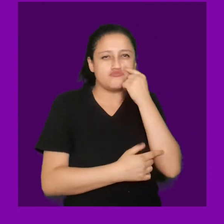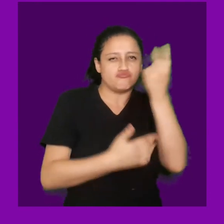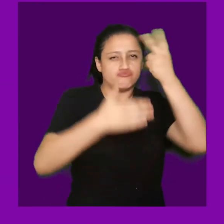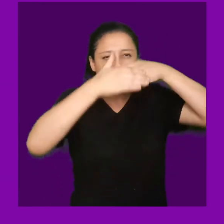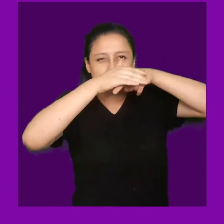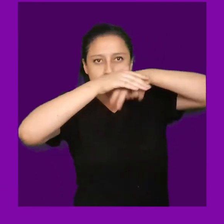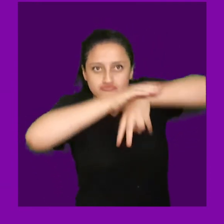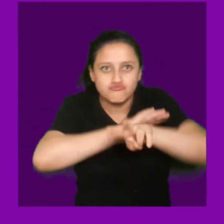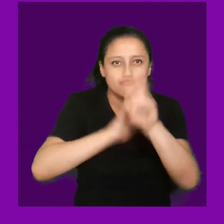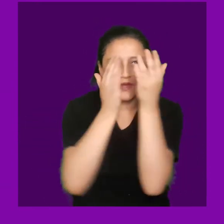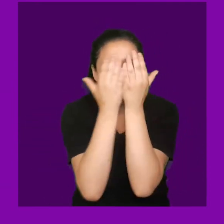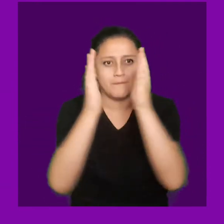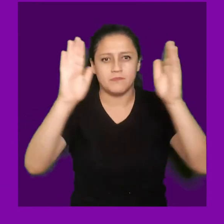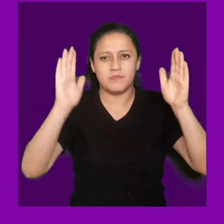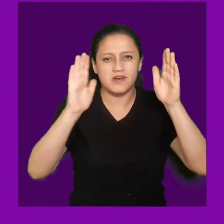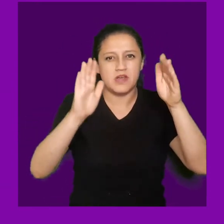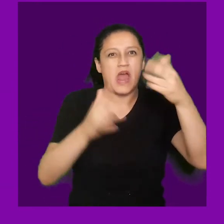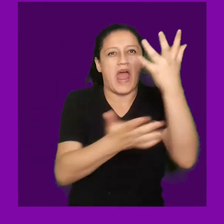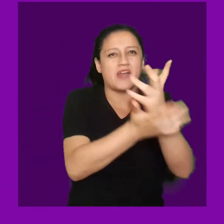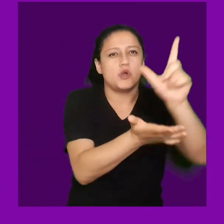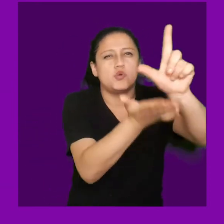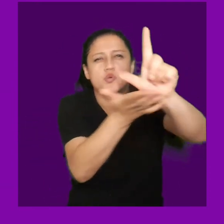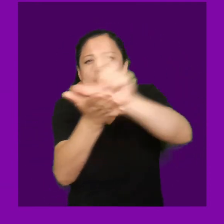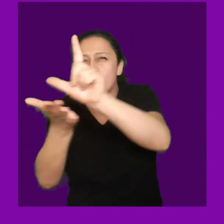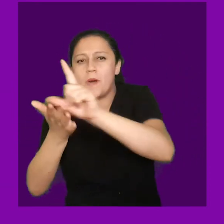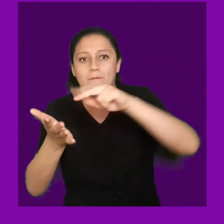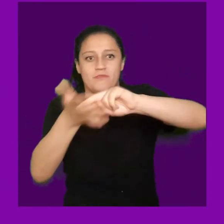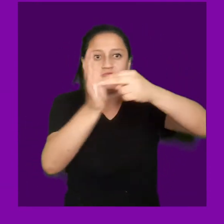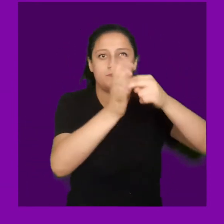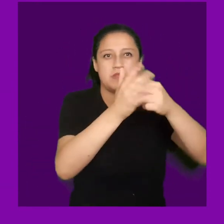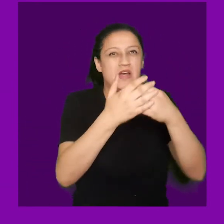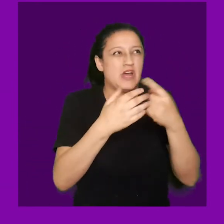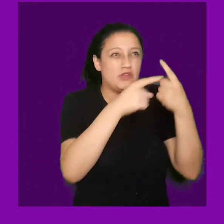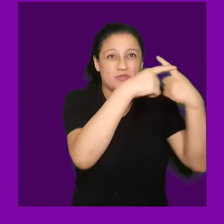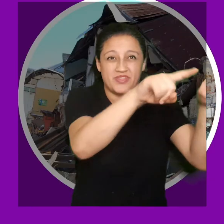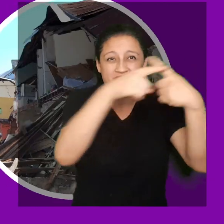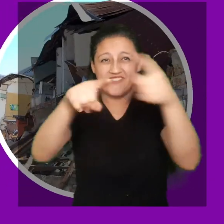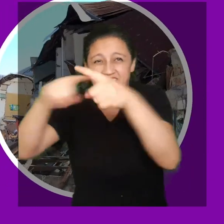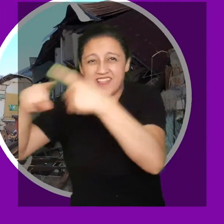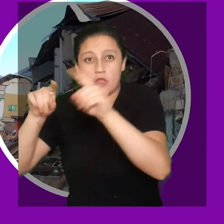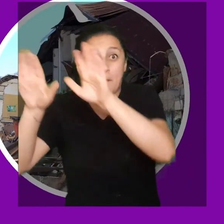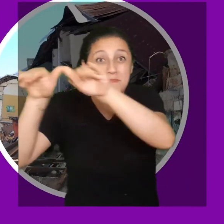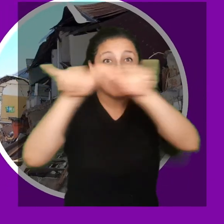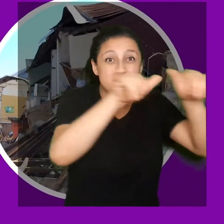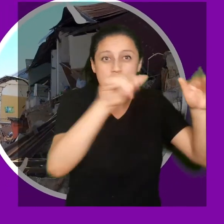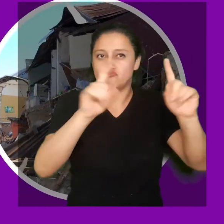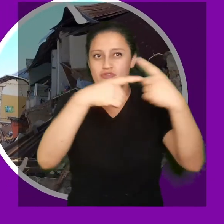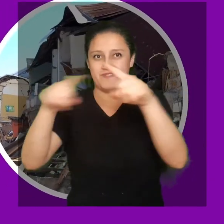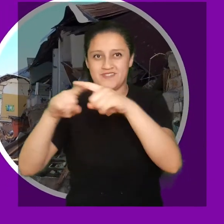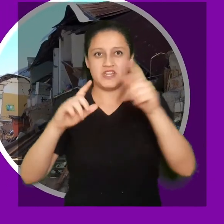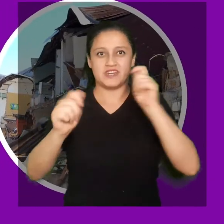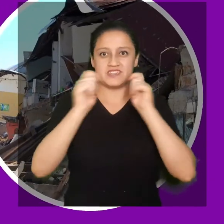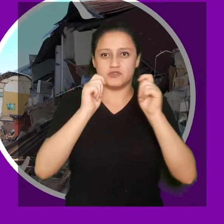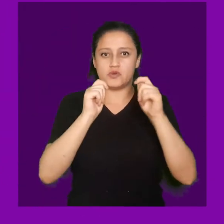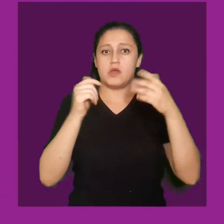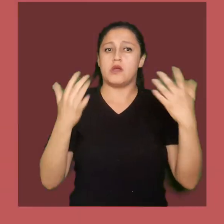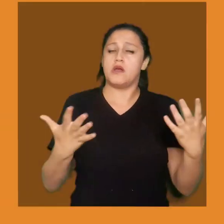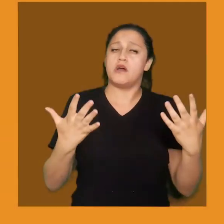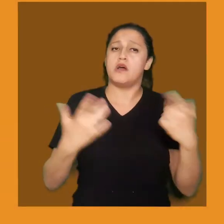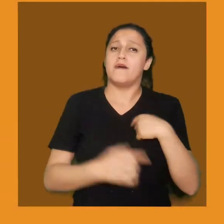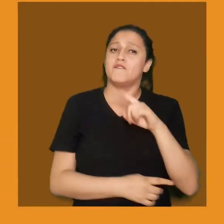reactiva, falta ampliar el enfoque hacia la vulnerabilidad, pues no todos estamos expuestos a los mismos riesgos, ¿o no?